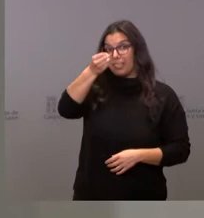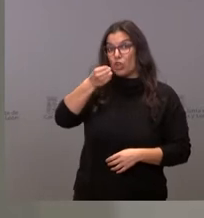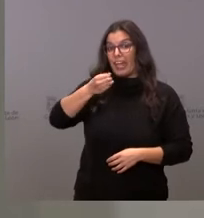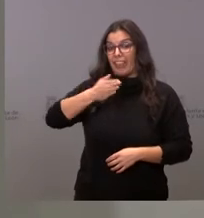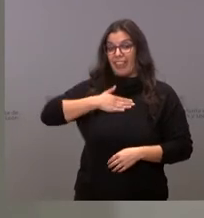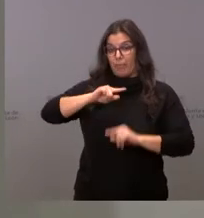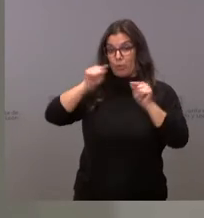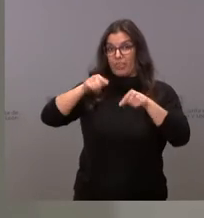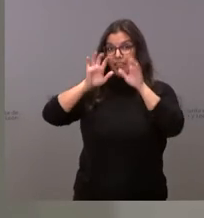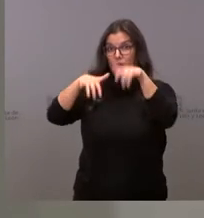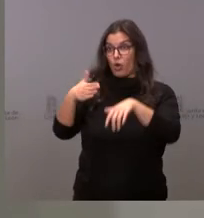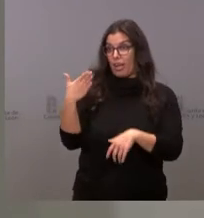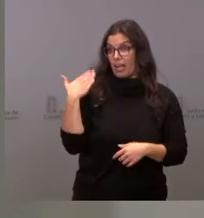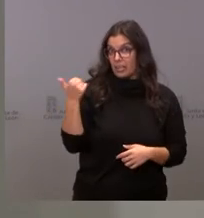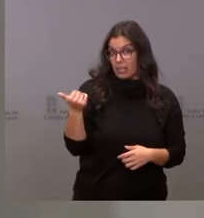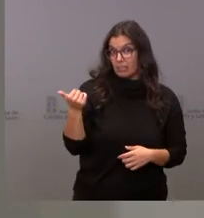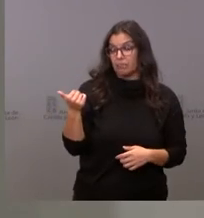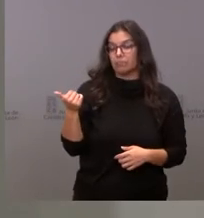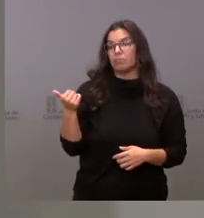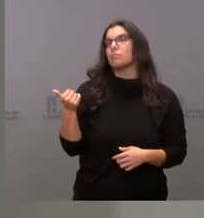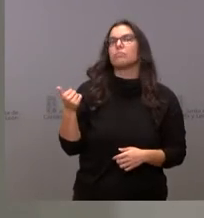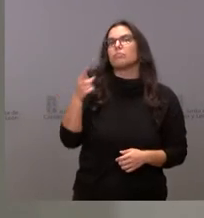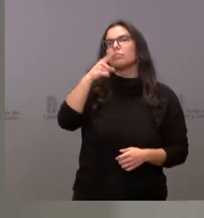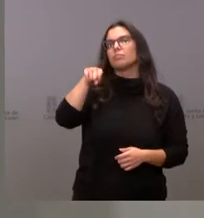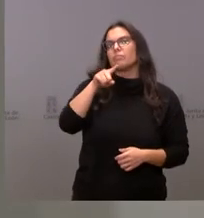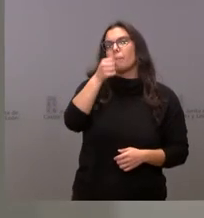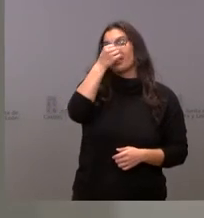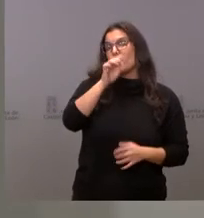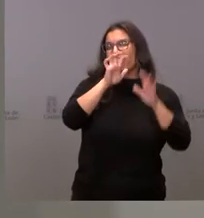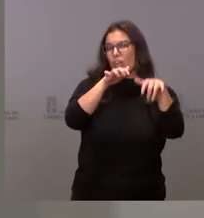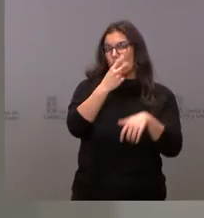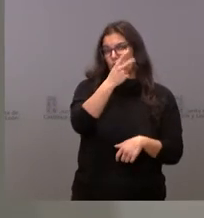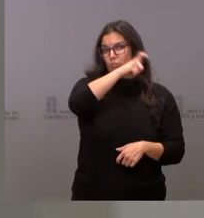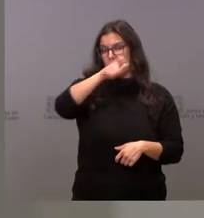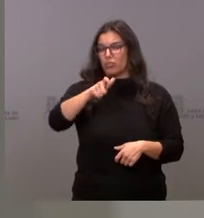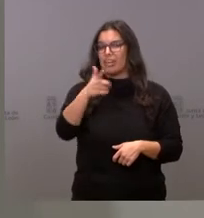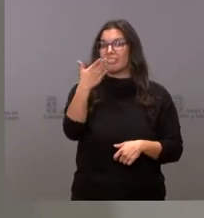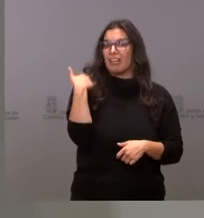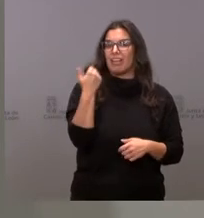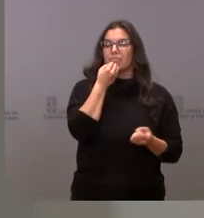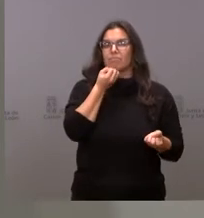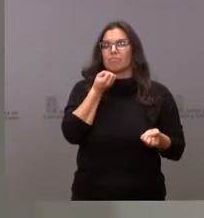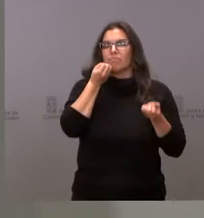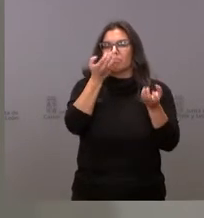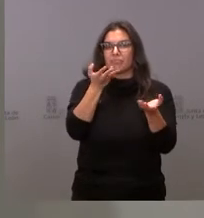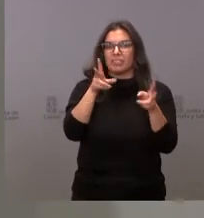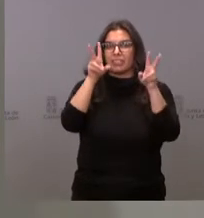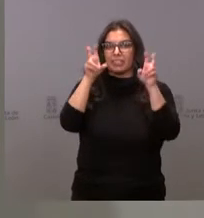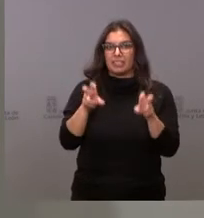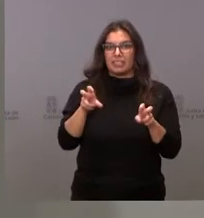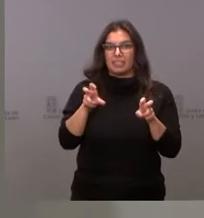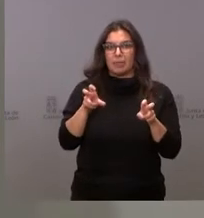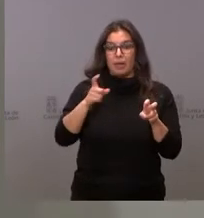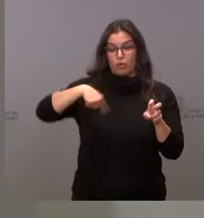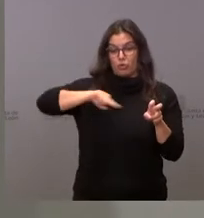por Nuria Rubio y el señor Zendón, sobre la propuesta elevada por esta